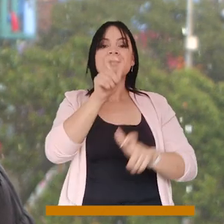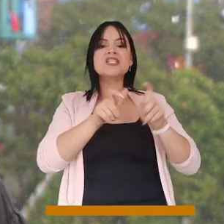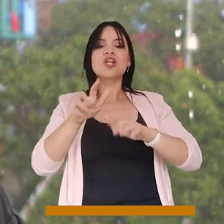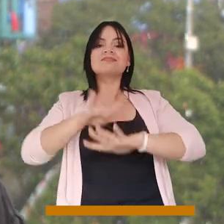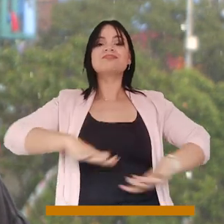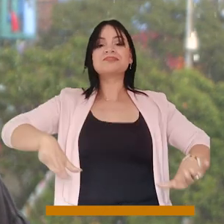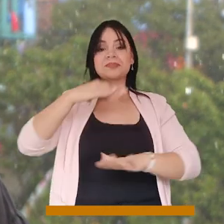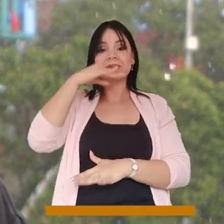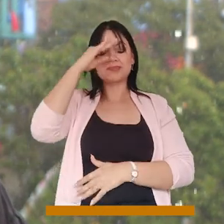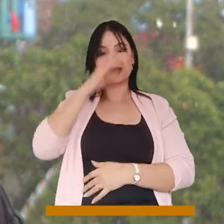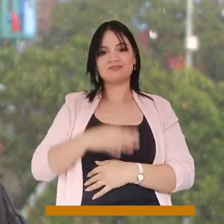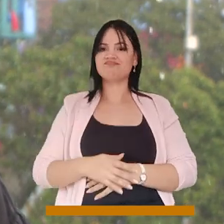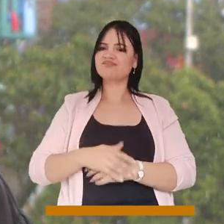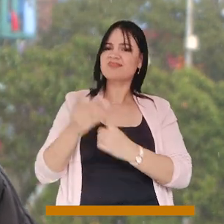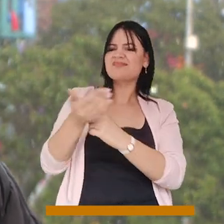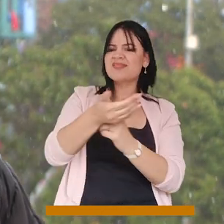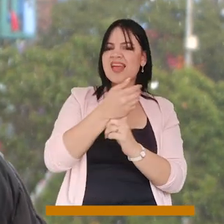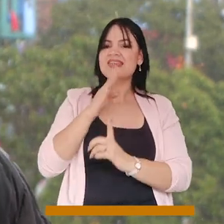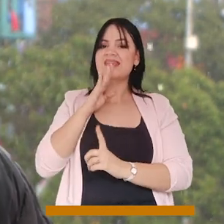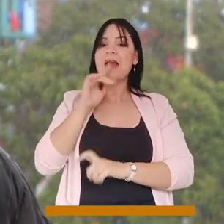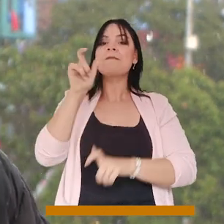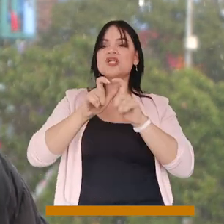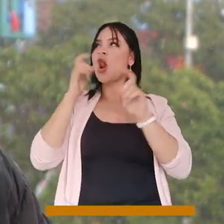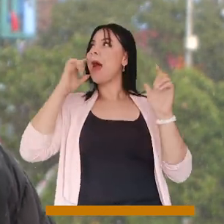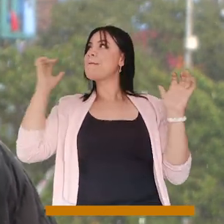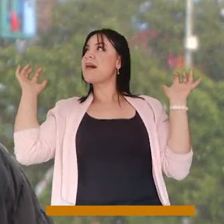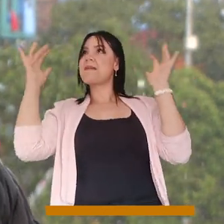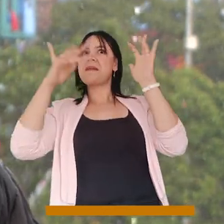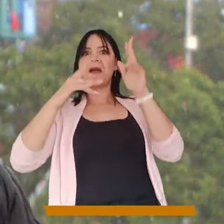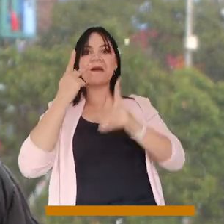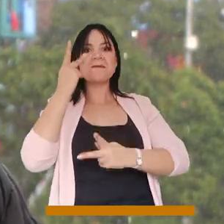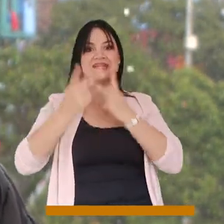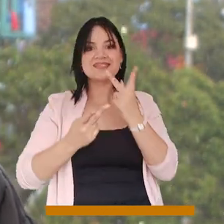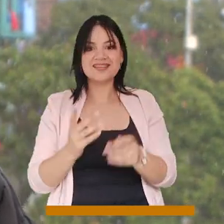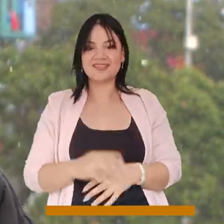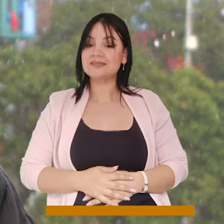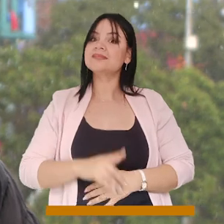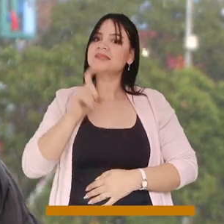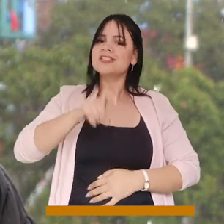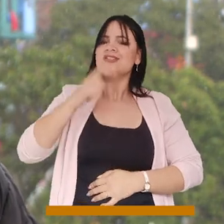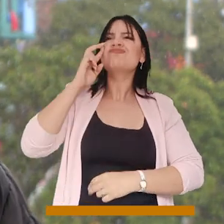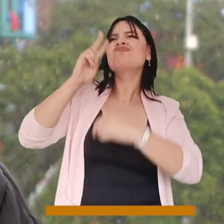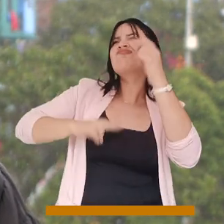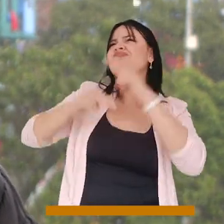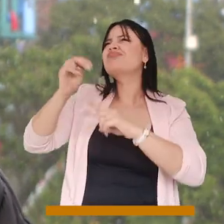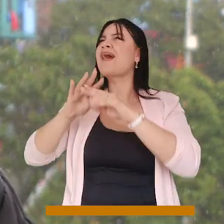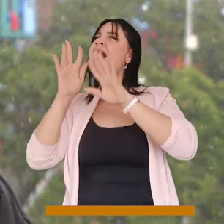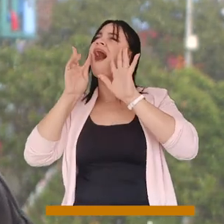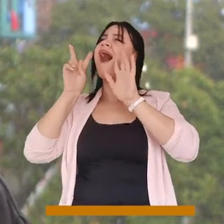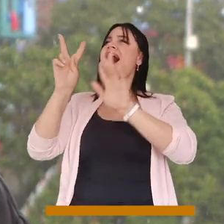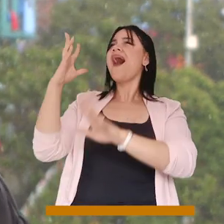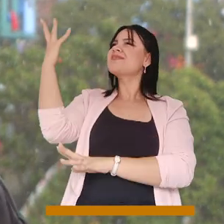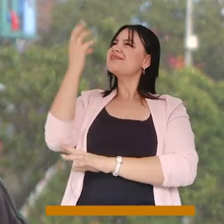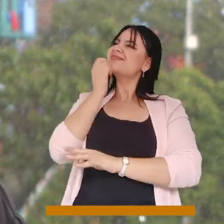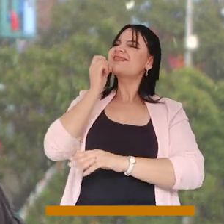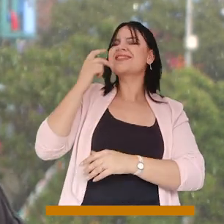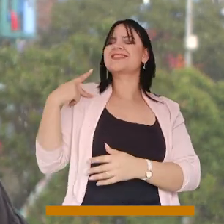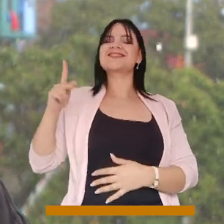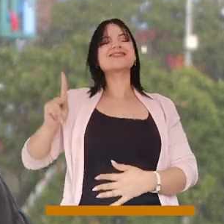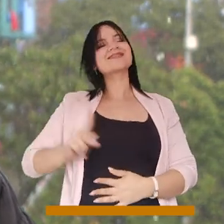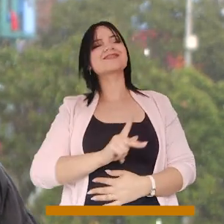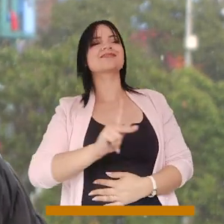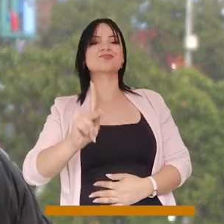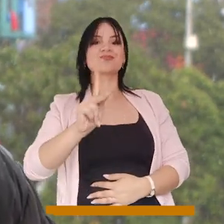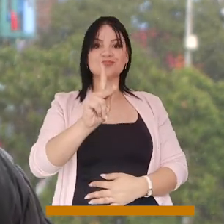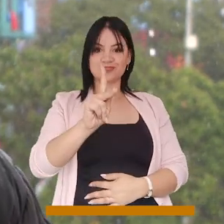también para los turistas que nos visitan. Infraestructura para que la ciudad esté bonita, para que la ciudad sea habitable, caminable, que la gente la pueda ver bien.